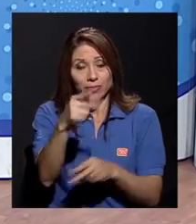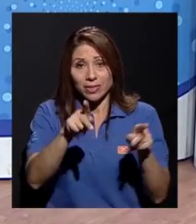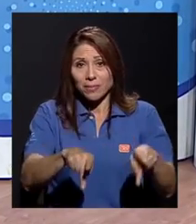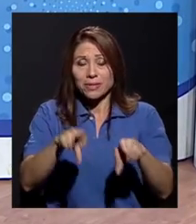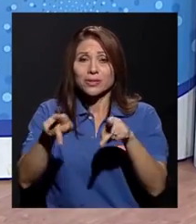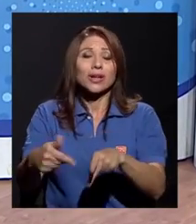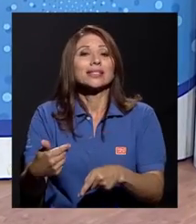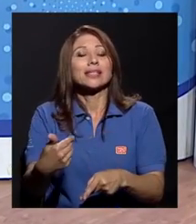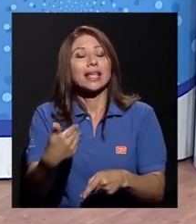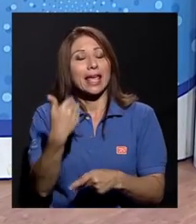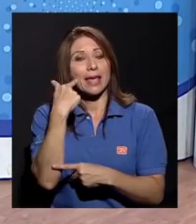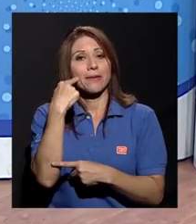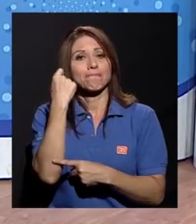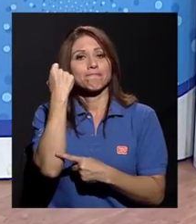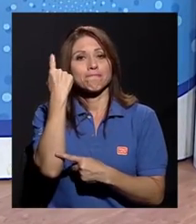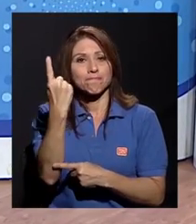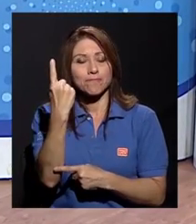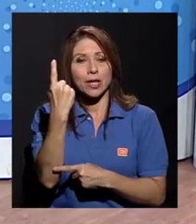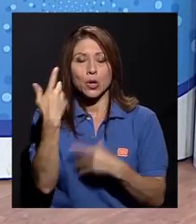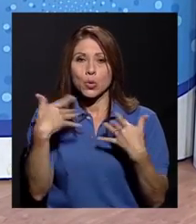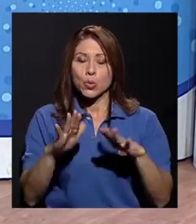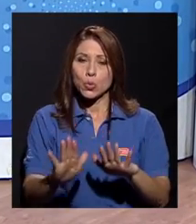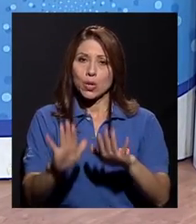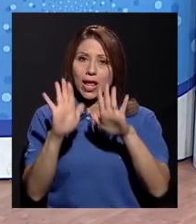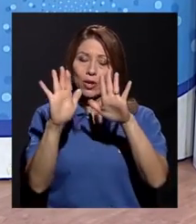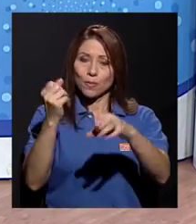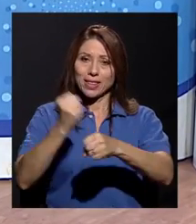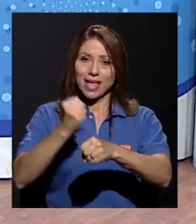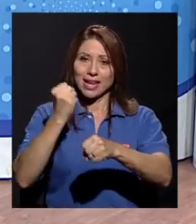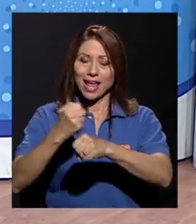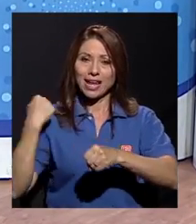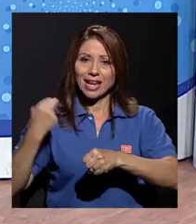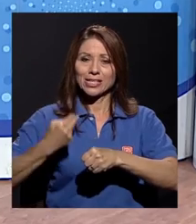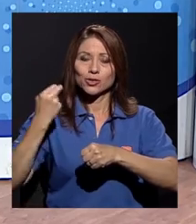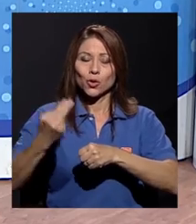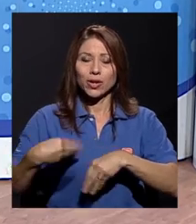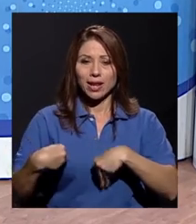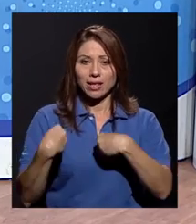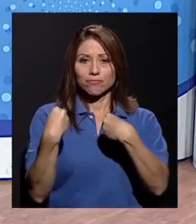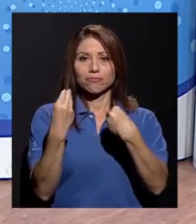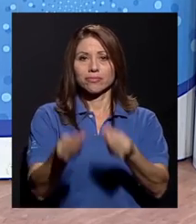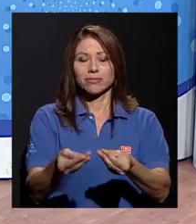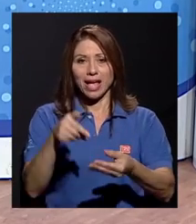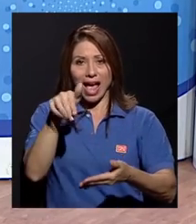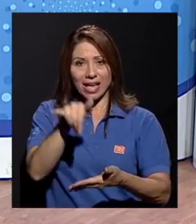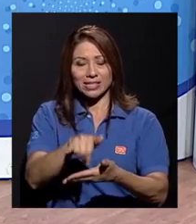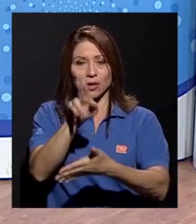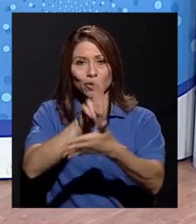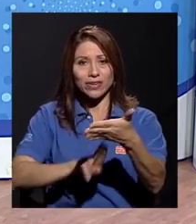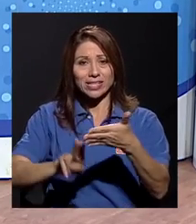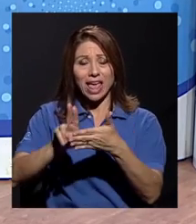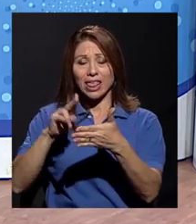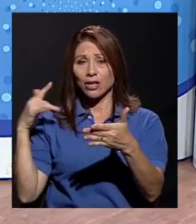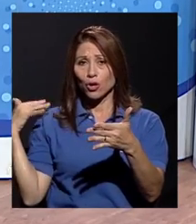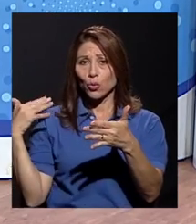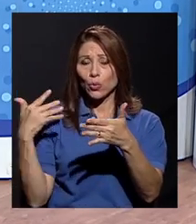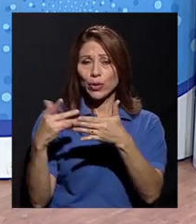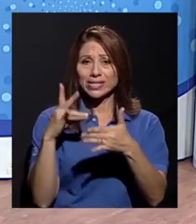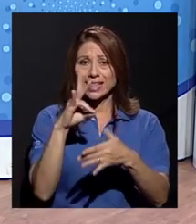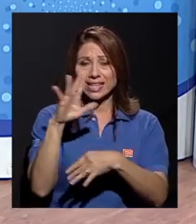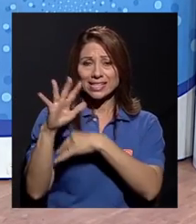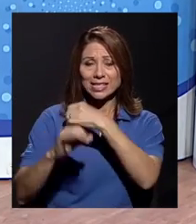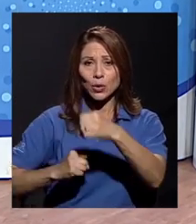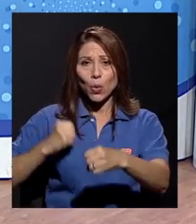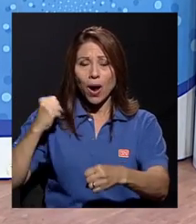quienes tenemos muy claro la enorme tarea que la historia le encomendó a esta universidad y que durante 75 años ha